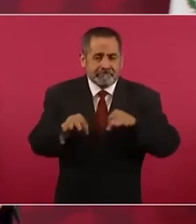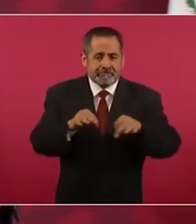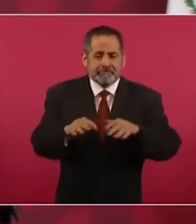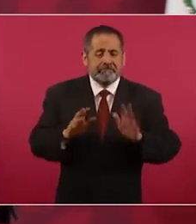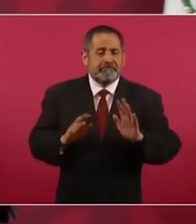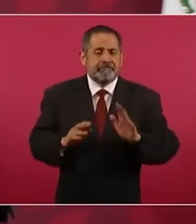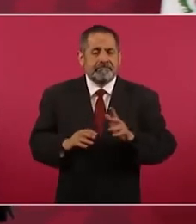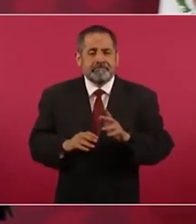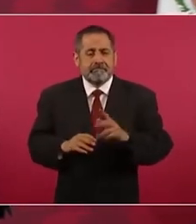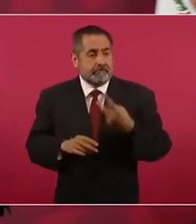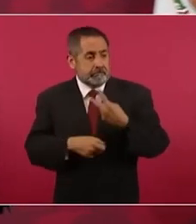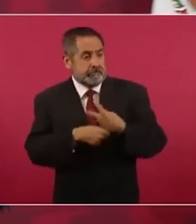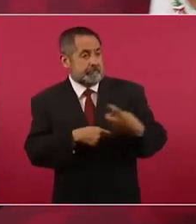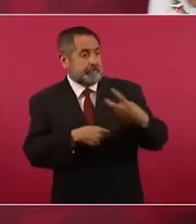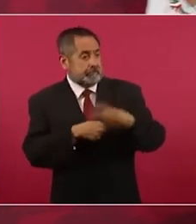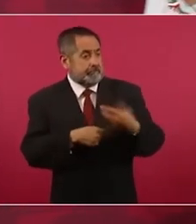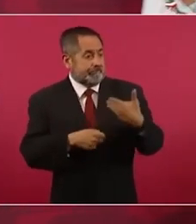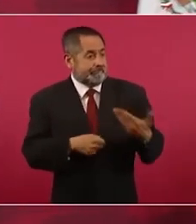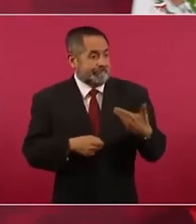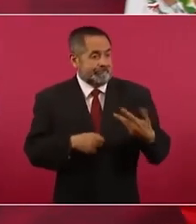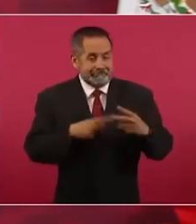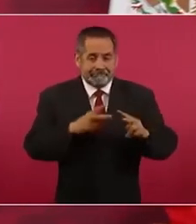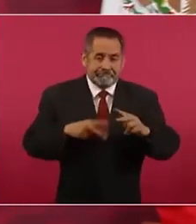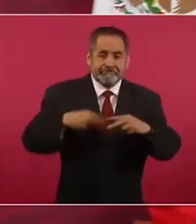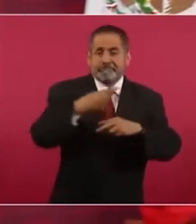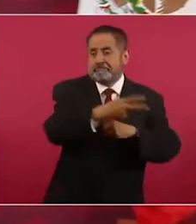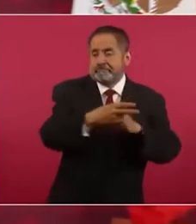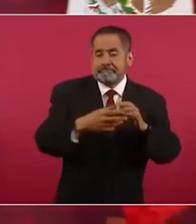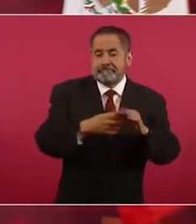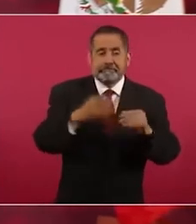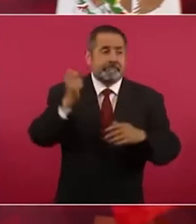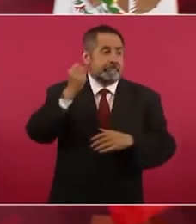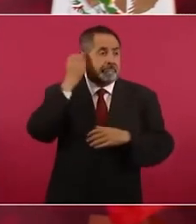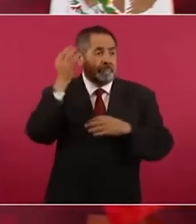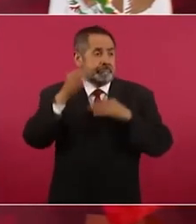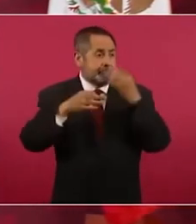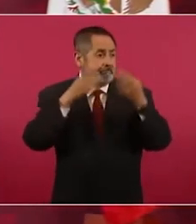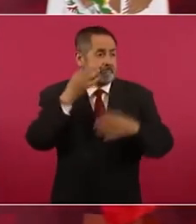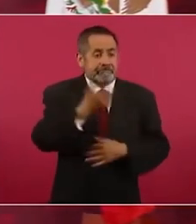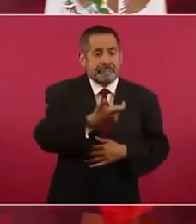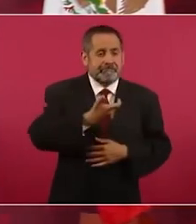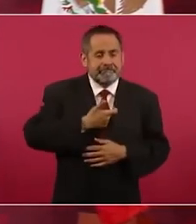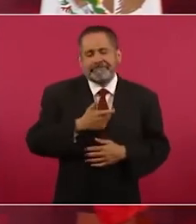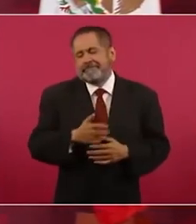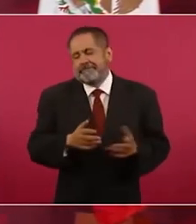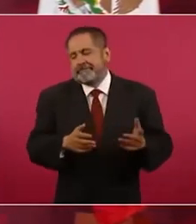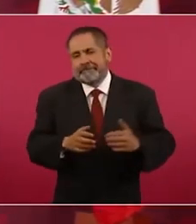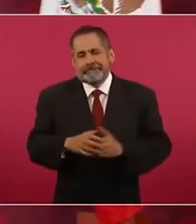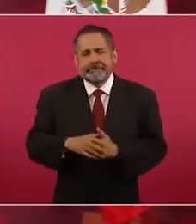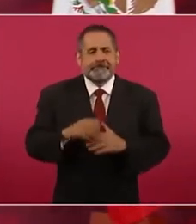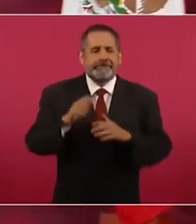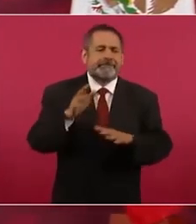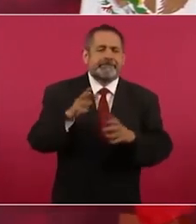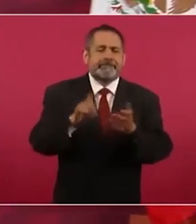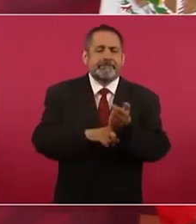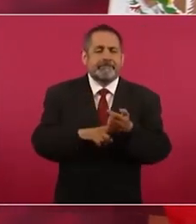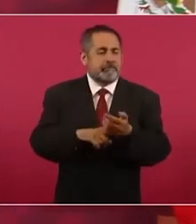aceptar invitaciones para ir a dar una conferencia o